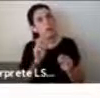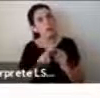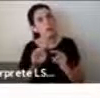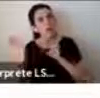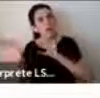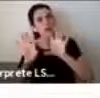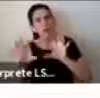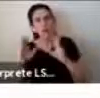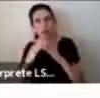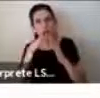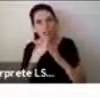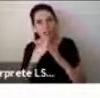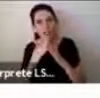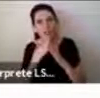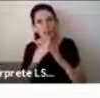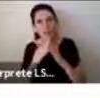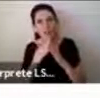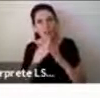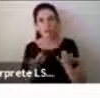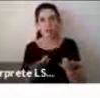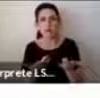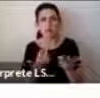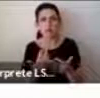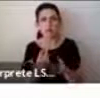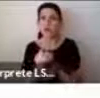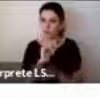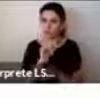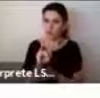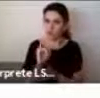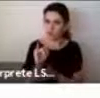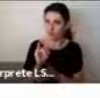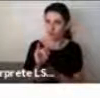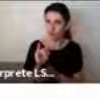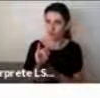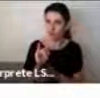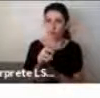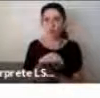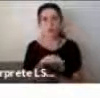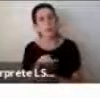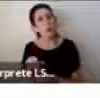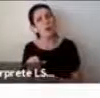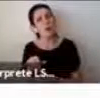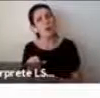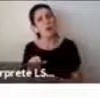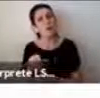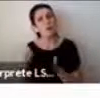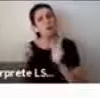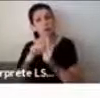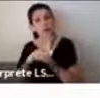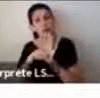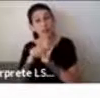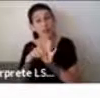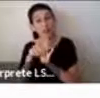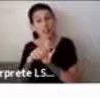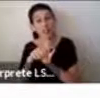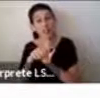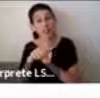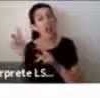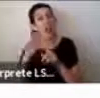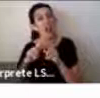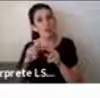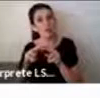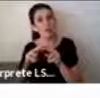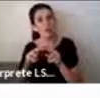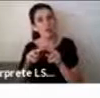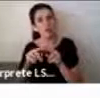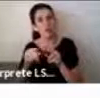casa, también dijimos que, sí, hagámoslo, y finalmente fueron cápsulas audiovisuales para compartir. Ahora,